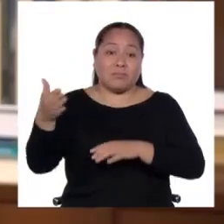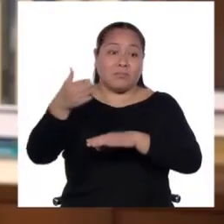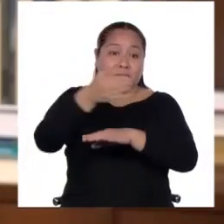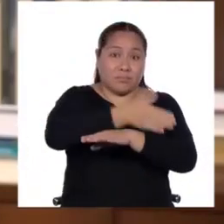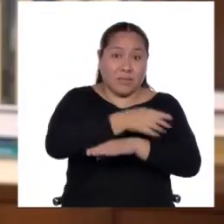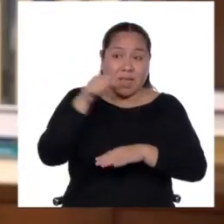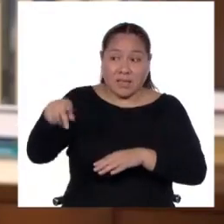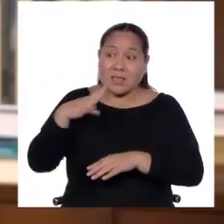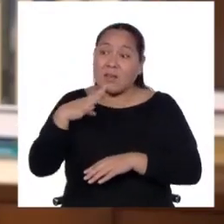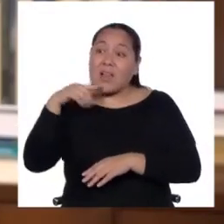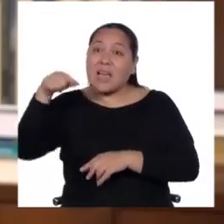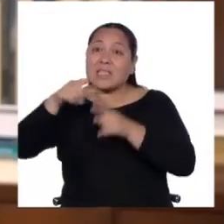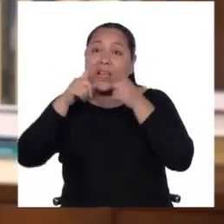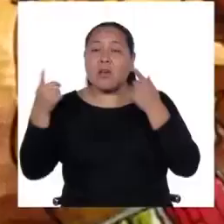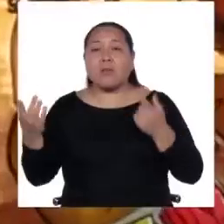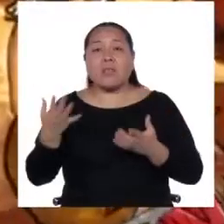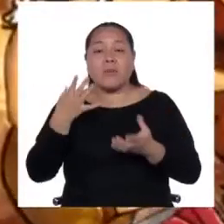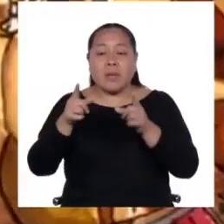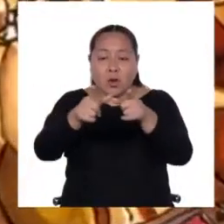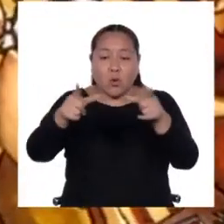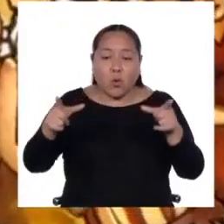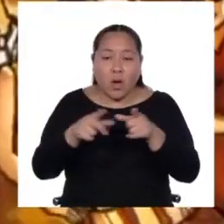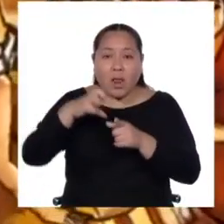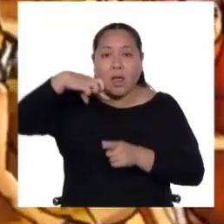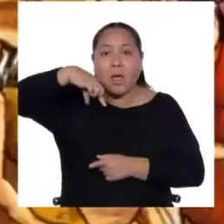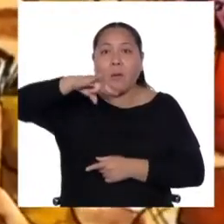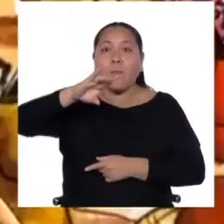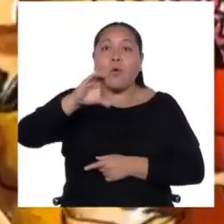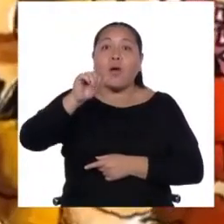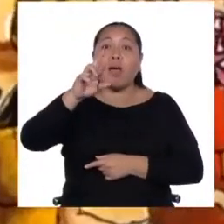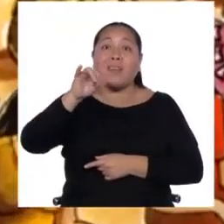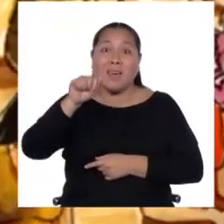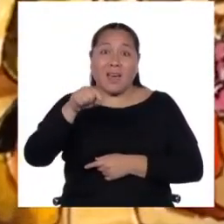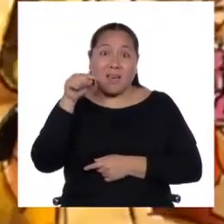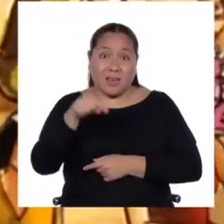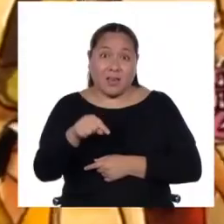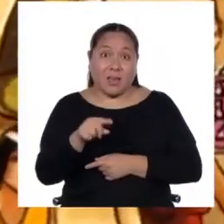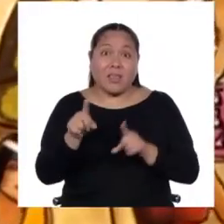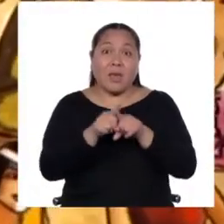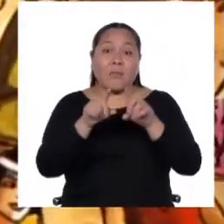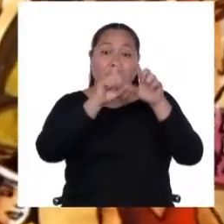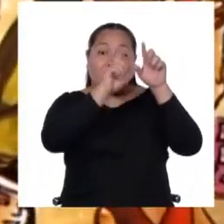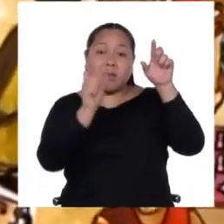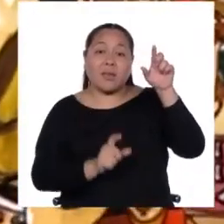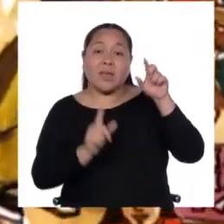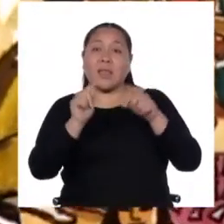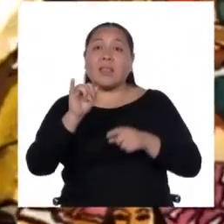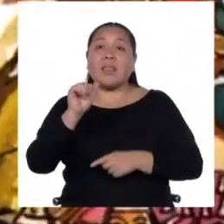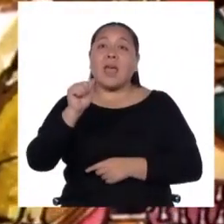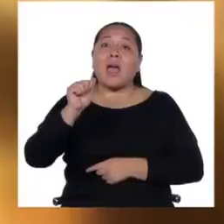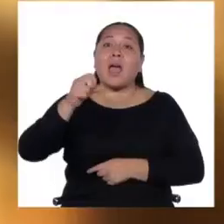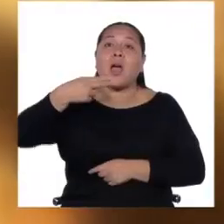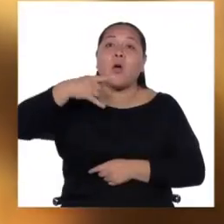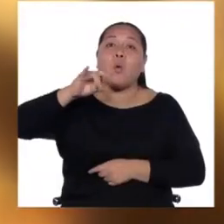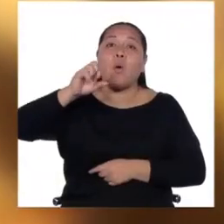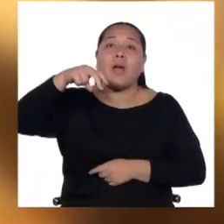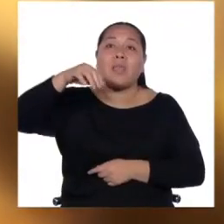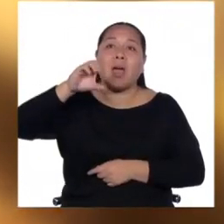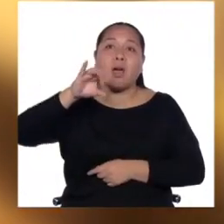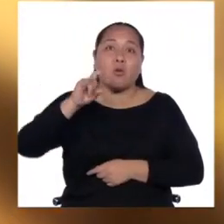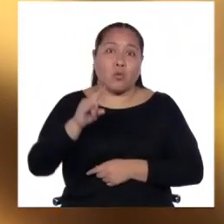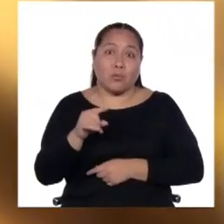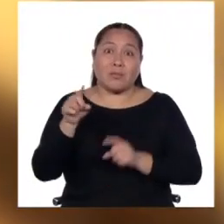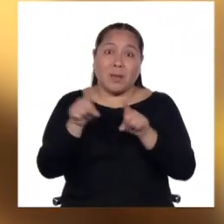y de Tiahuanaco hacían uso de esta lengua. Los estudiosos, y entre ellos Garcilaso, no